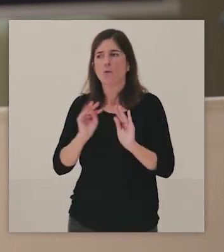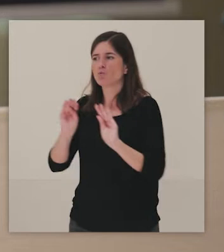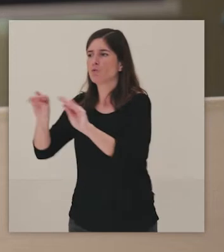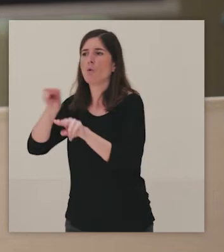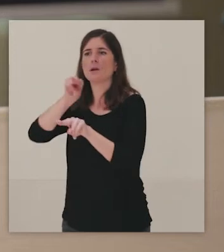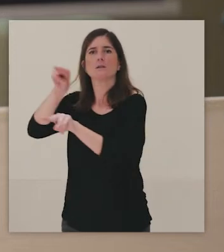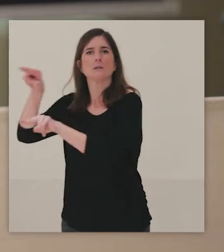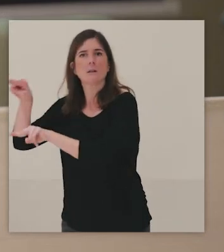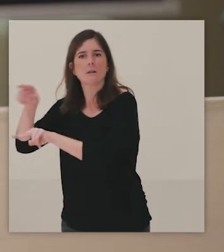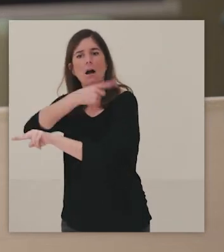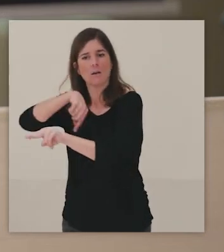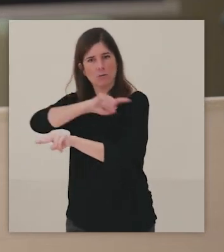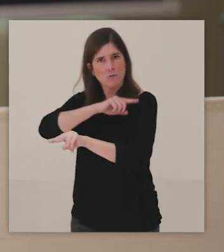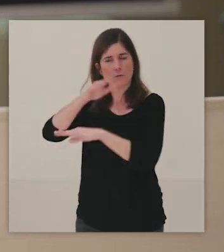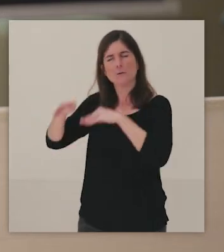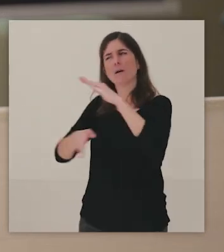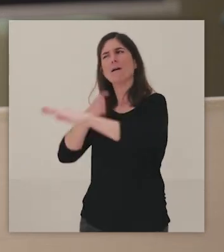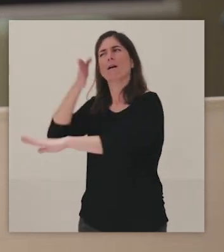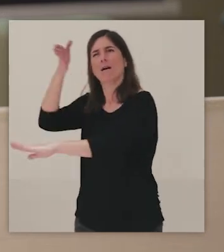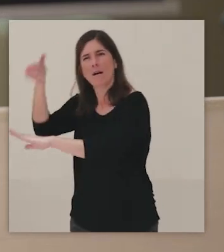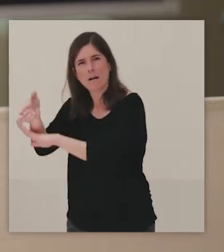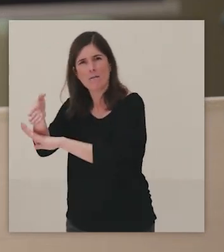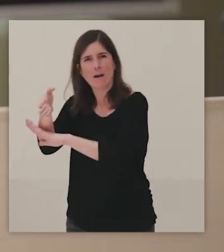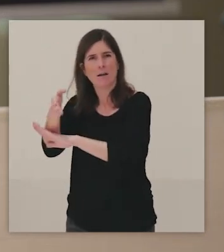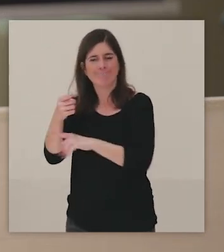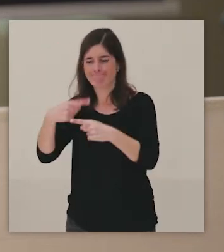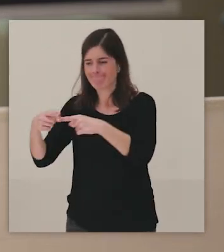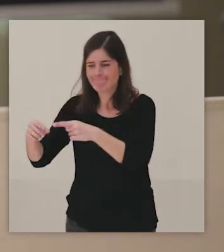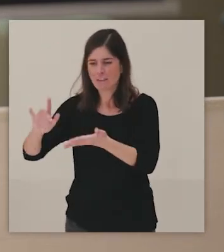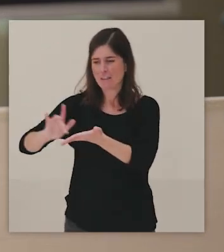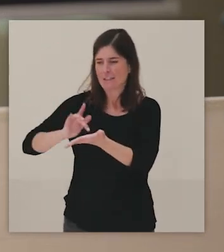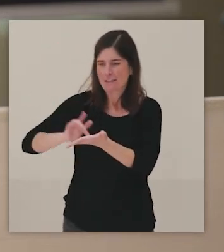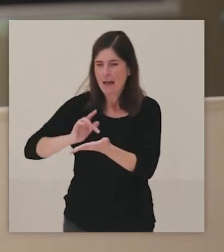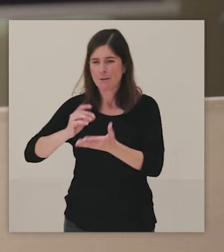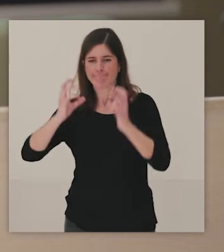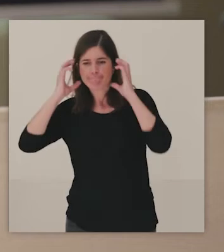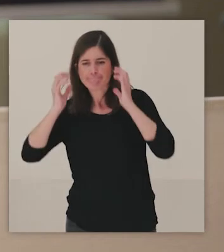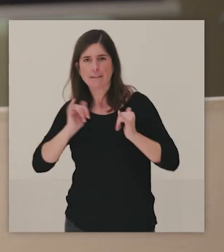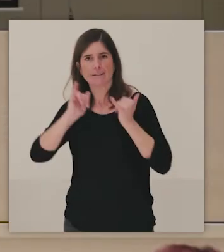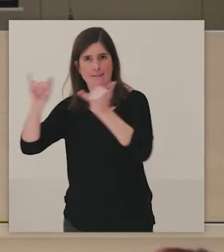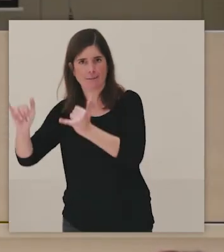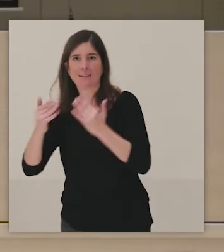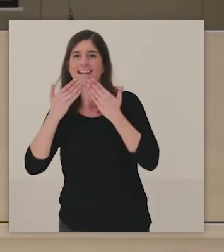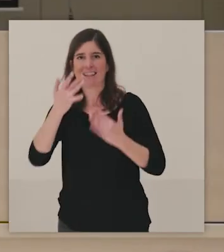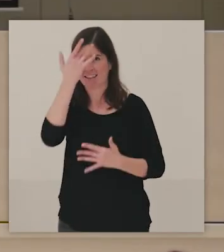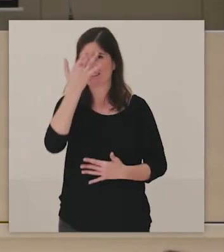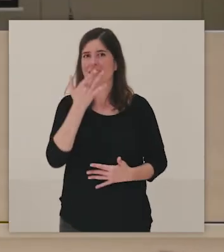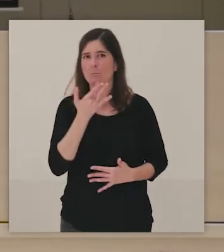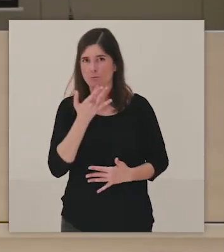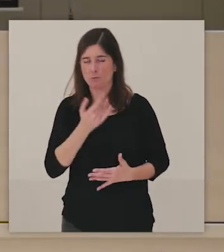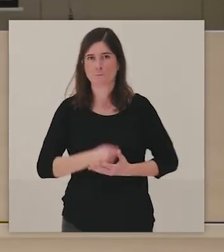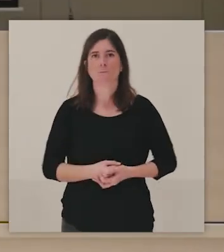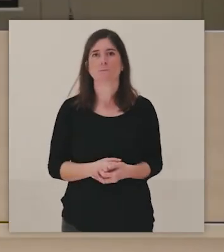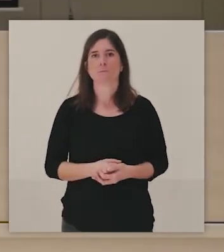soportes a los centros y poder trabajar de una manera mucho más ágil. Pero también